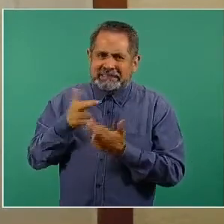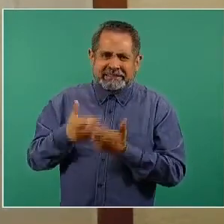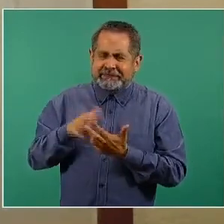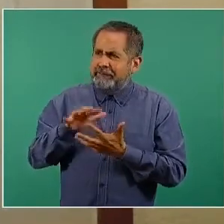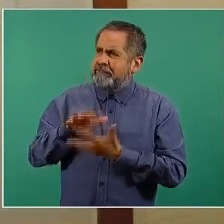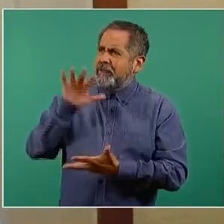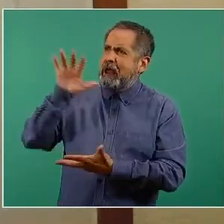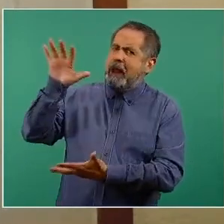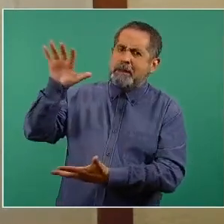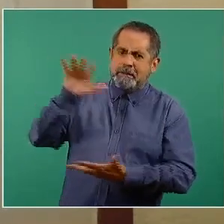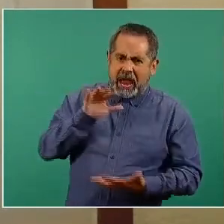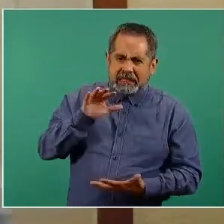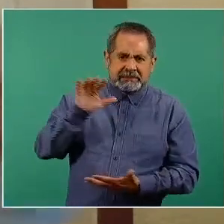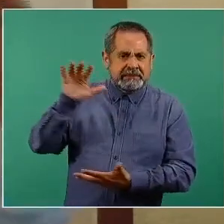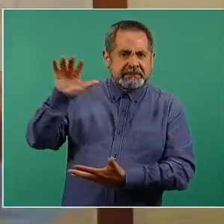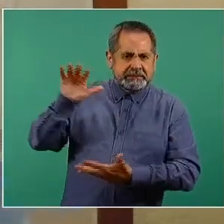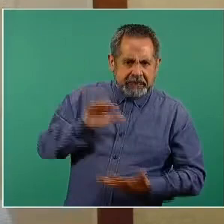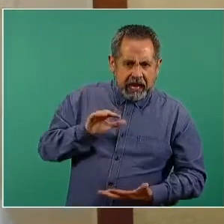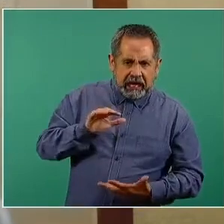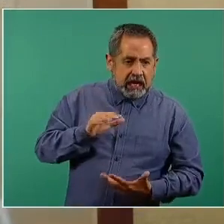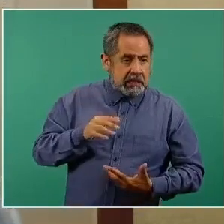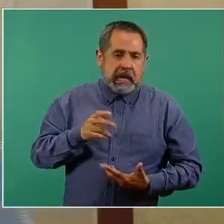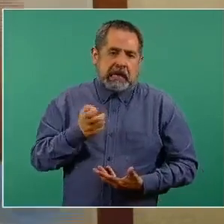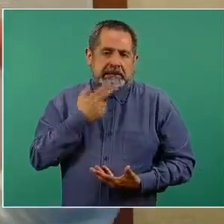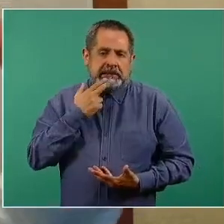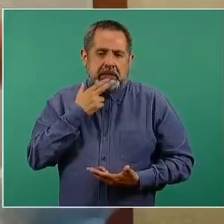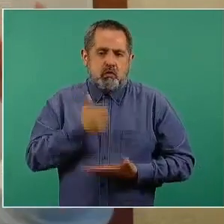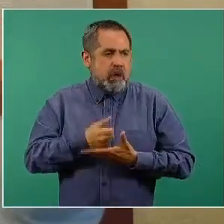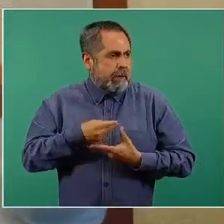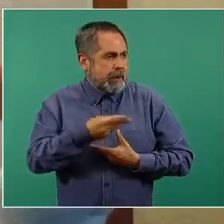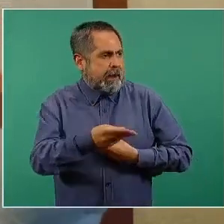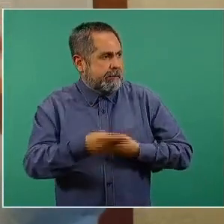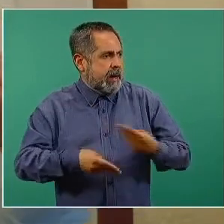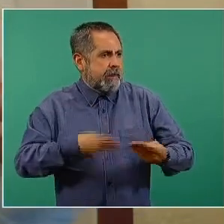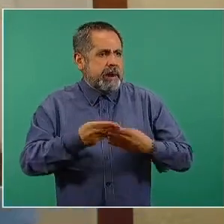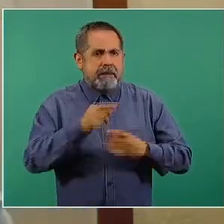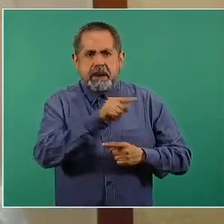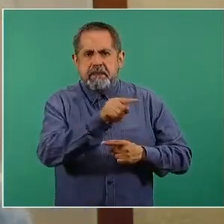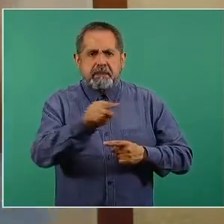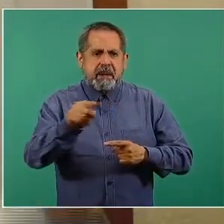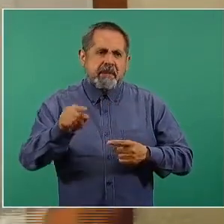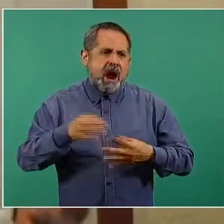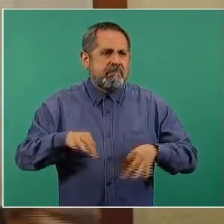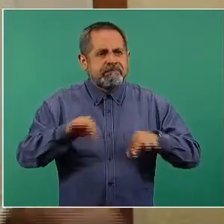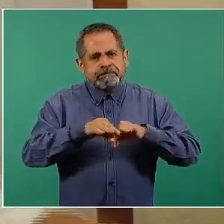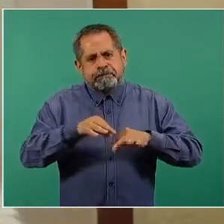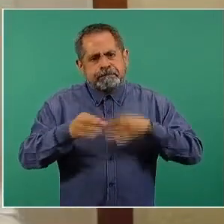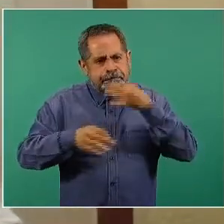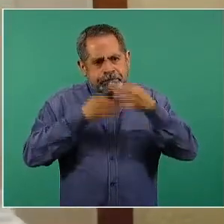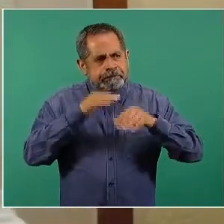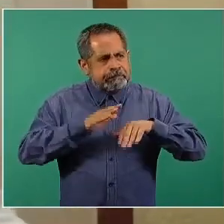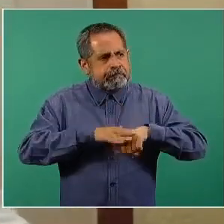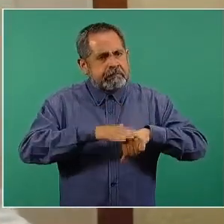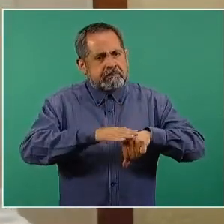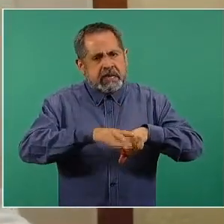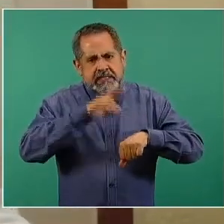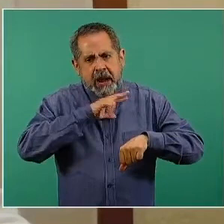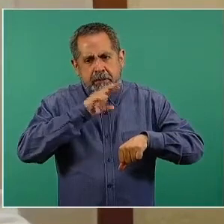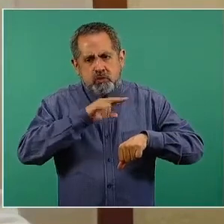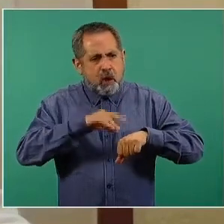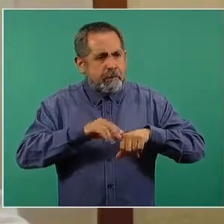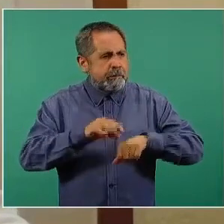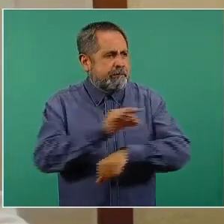nos ayuda a tener desplazamientos territoriales más importantes y, desde luego, coberturas más rápidas.